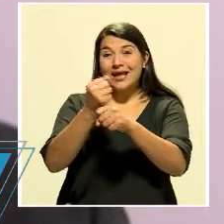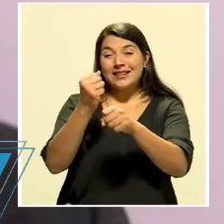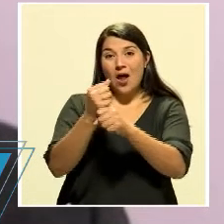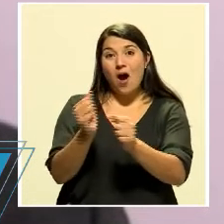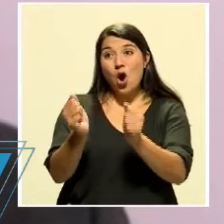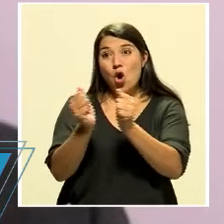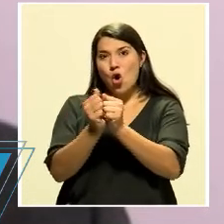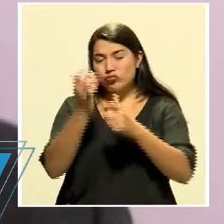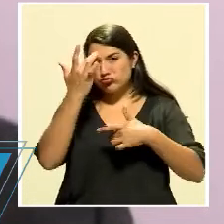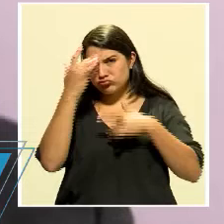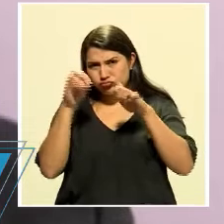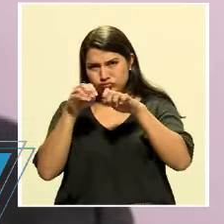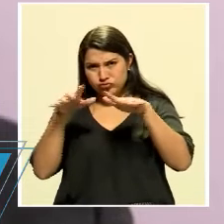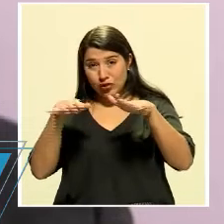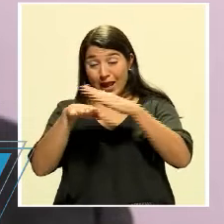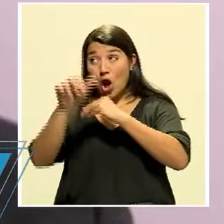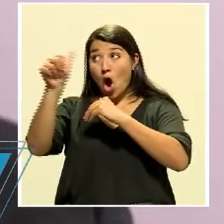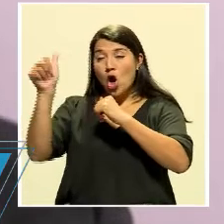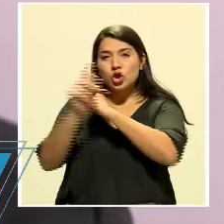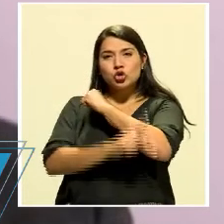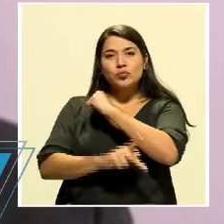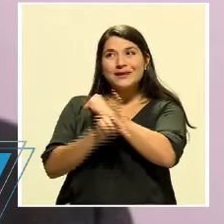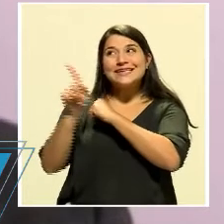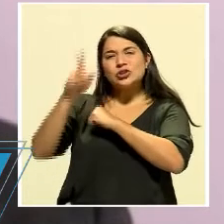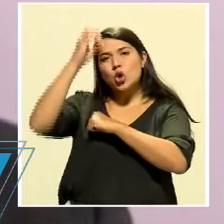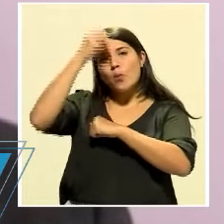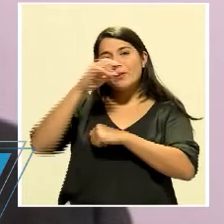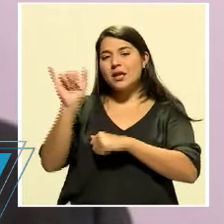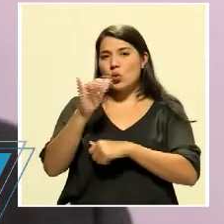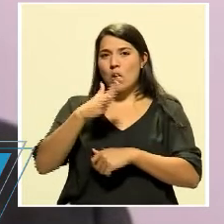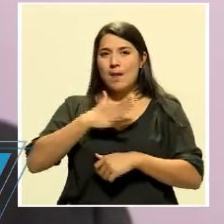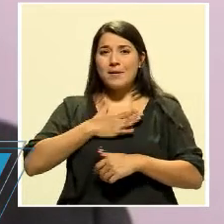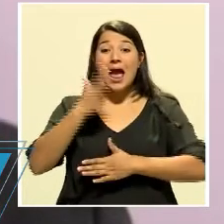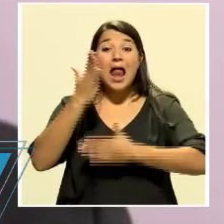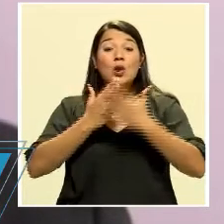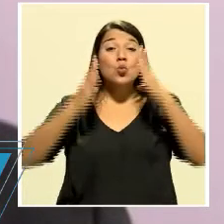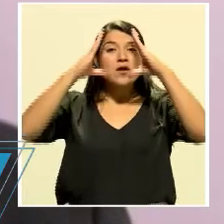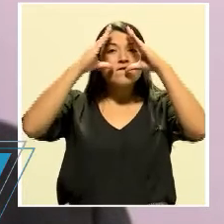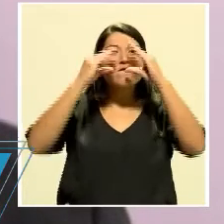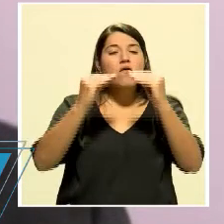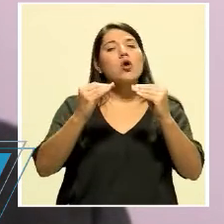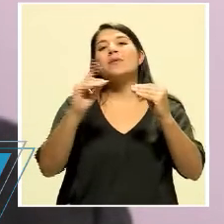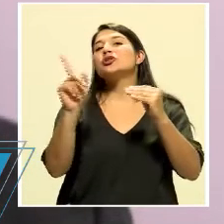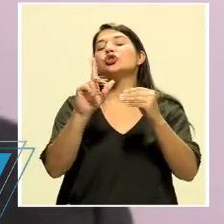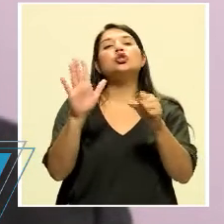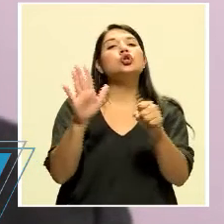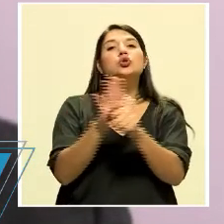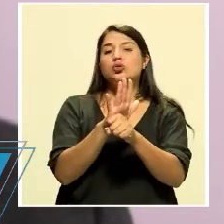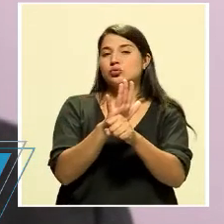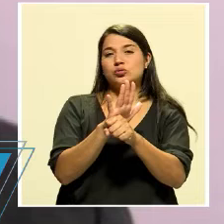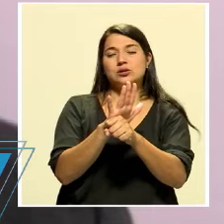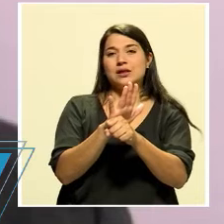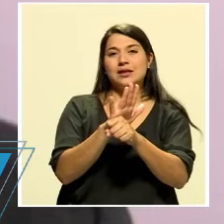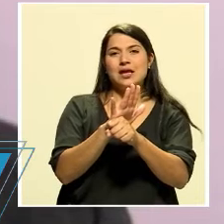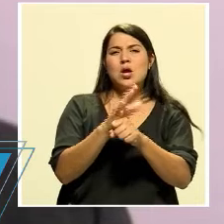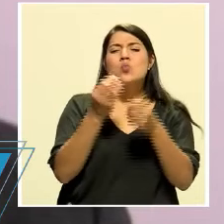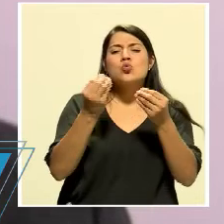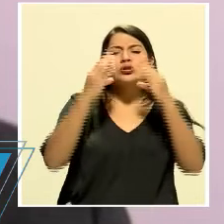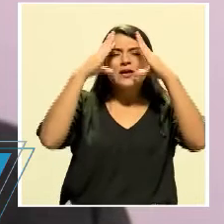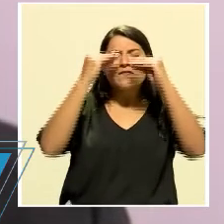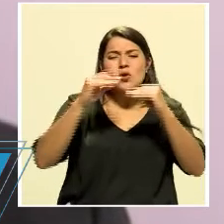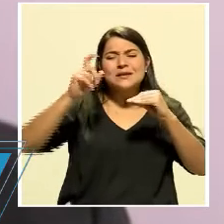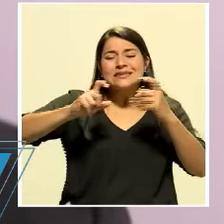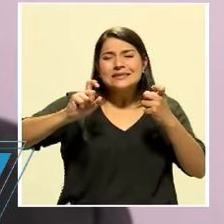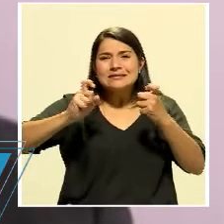van a estar de acuerdo conmigo, hay datos que no son absolutos, no están en la base de datos y se quedan de forma permanente, requieren ajustes,